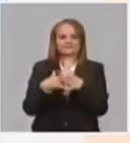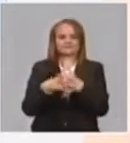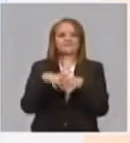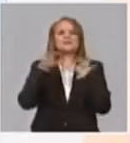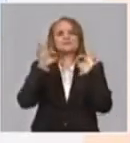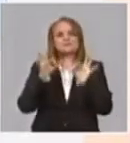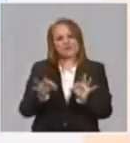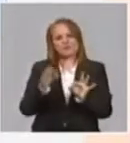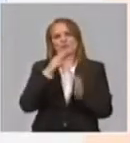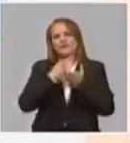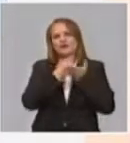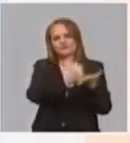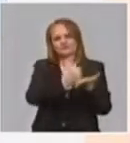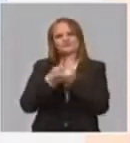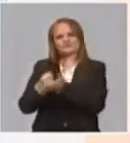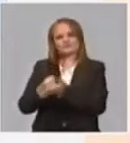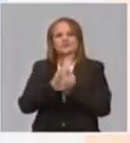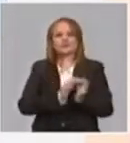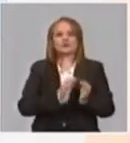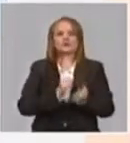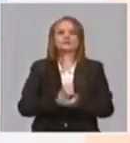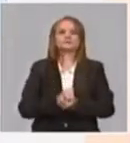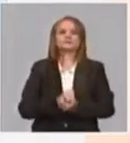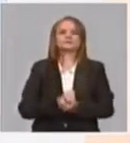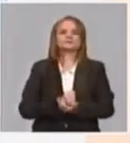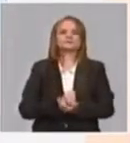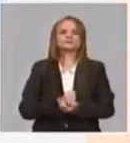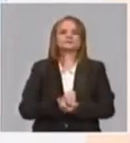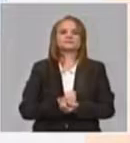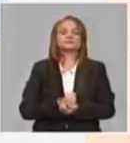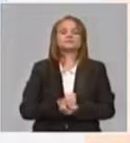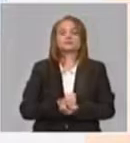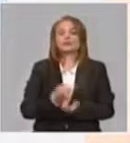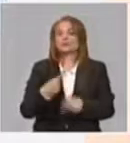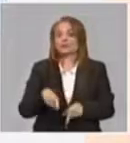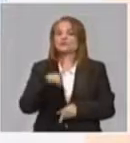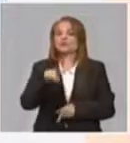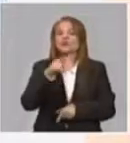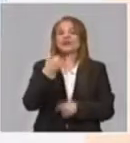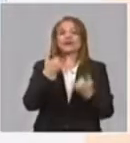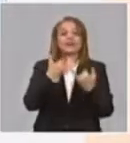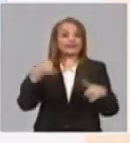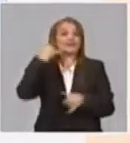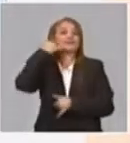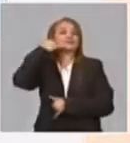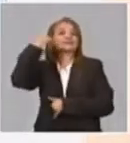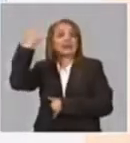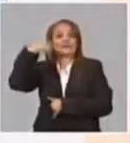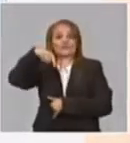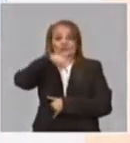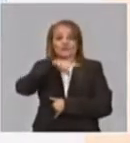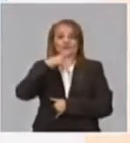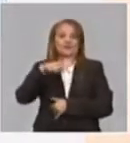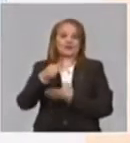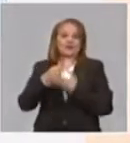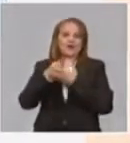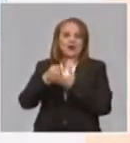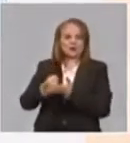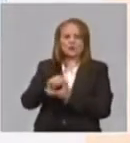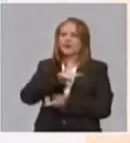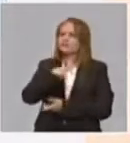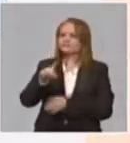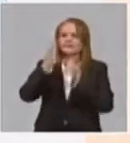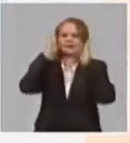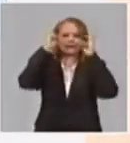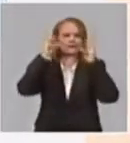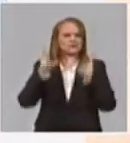este sentido. Por lo tanto, las líneas telefónicas de ayuda hasta este minuto están resultando